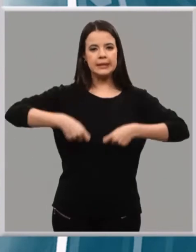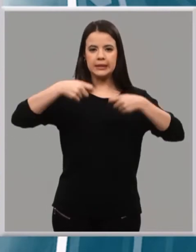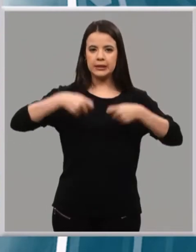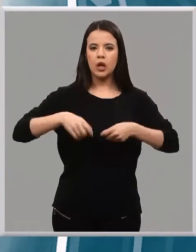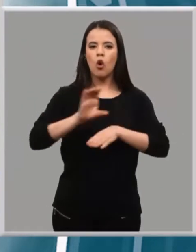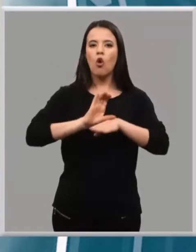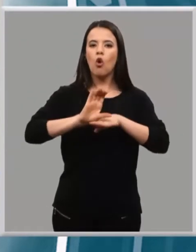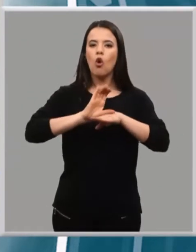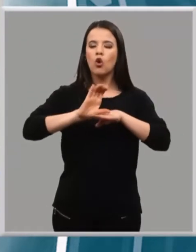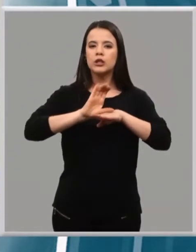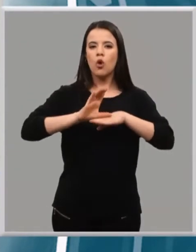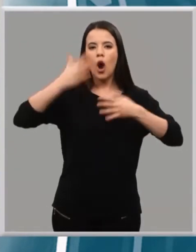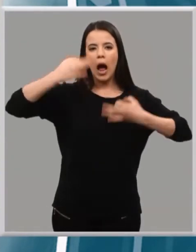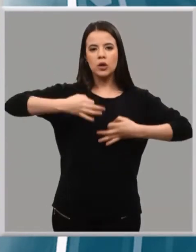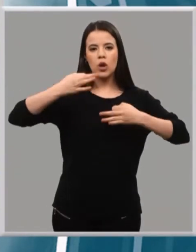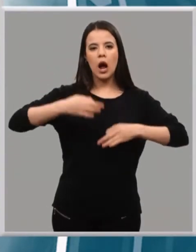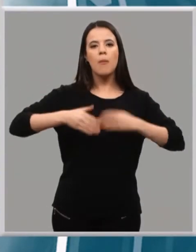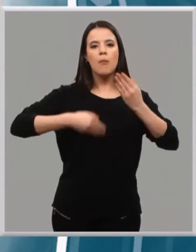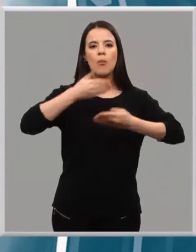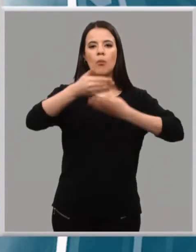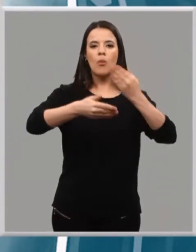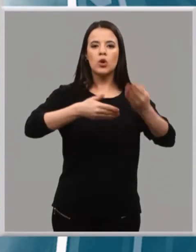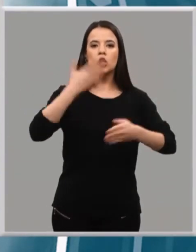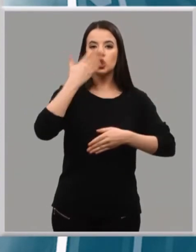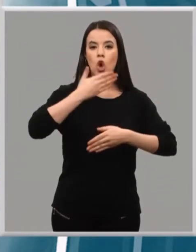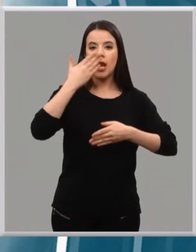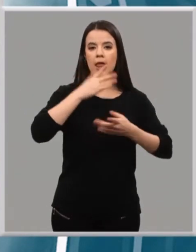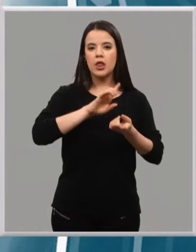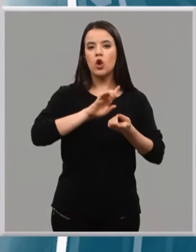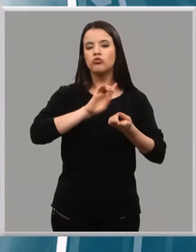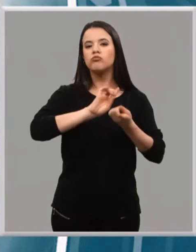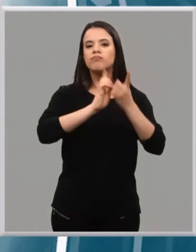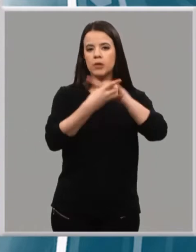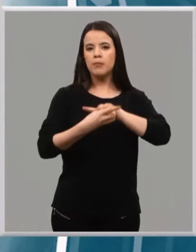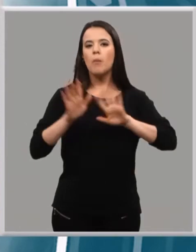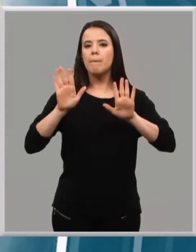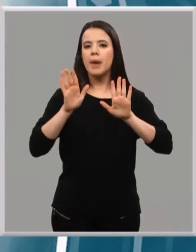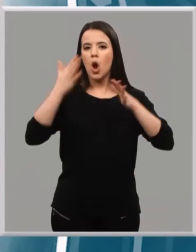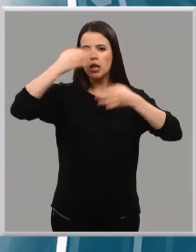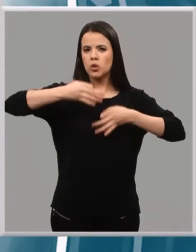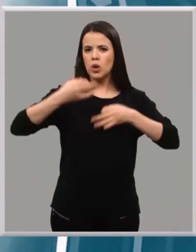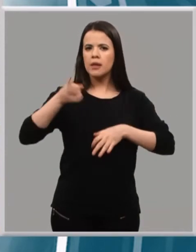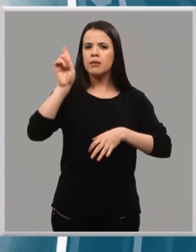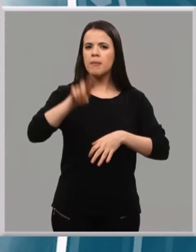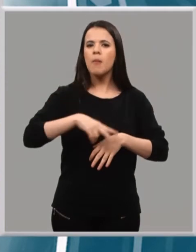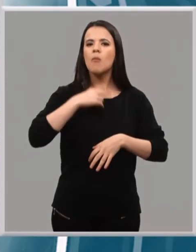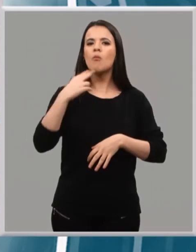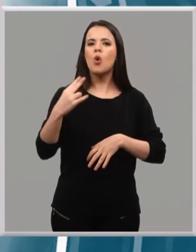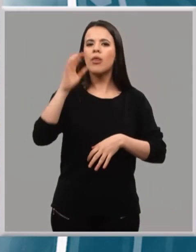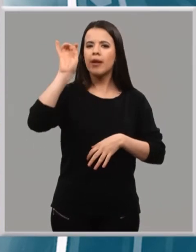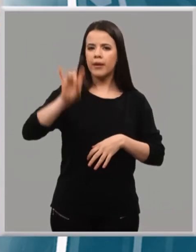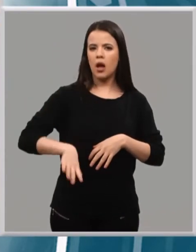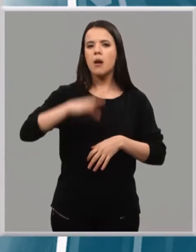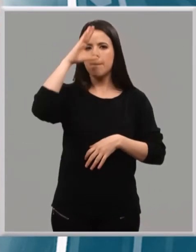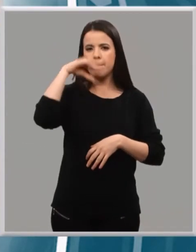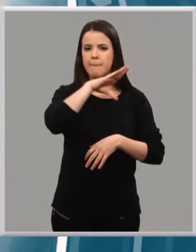El consejero sostiene que habrá cambios en el proceso de escolarización riojano, pero garantiza al mismo tiempo que la última palabra la seguirán teniendo